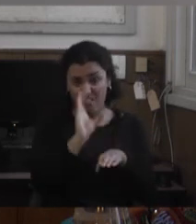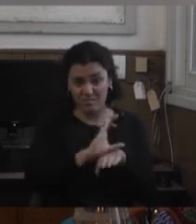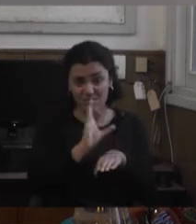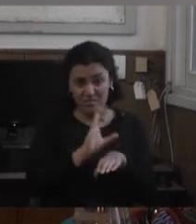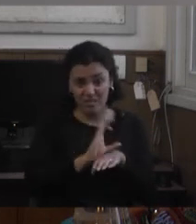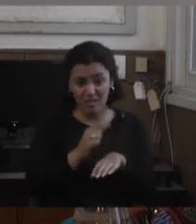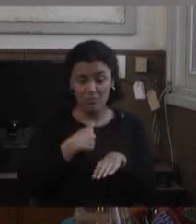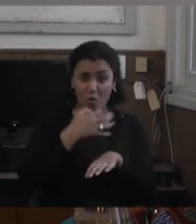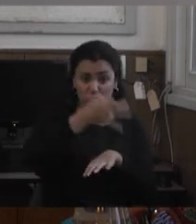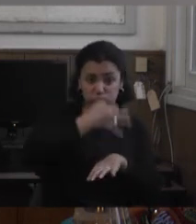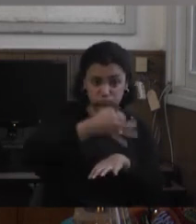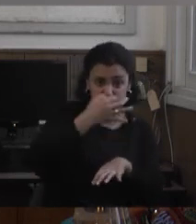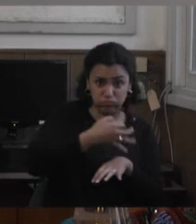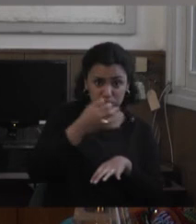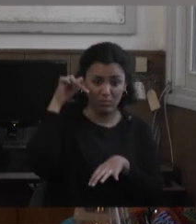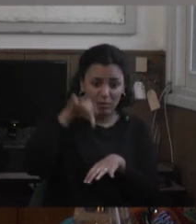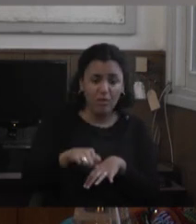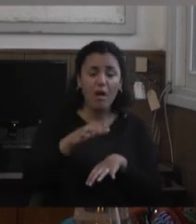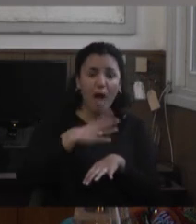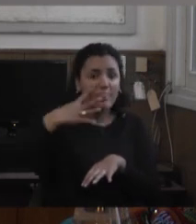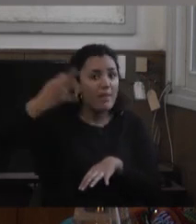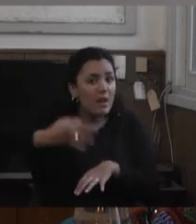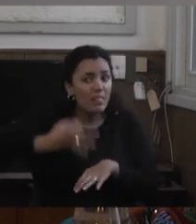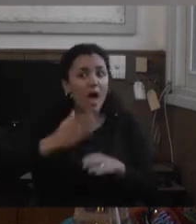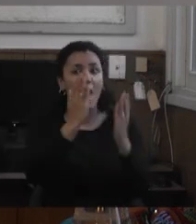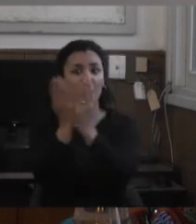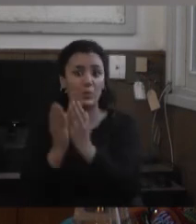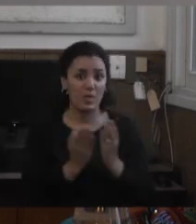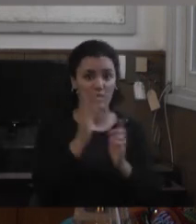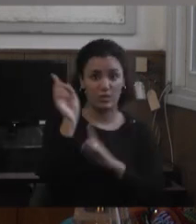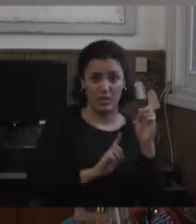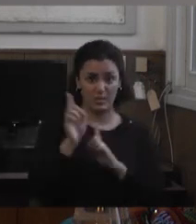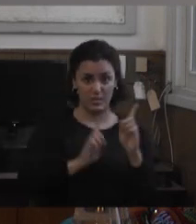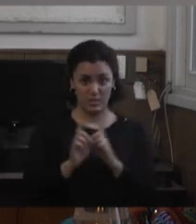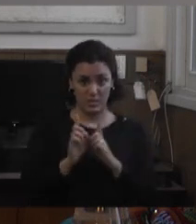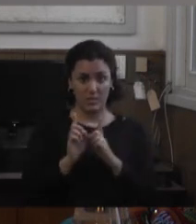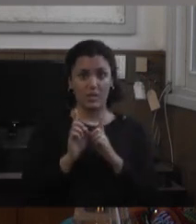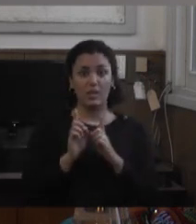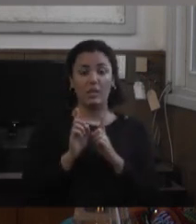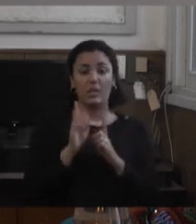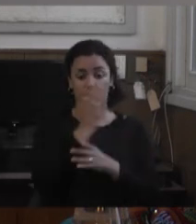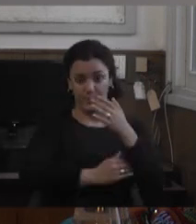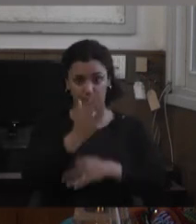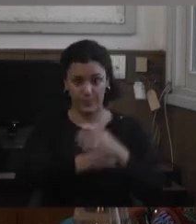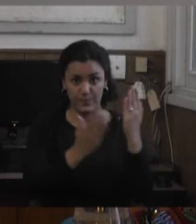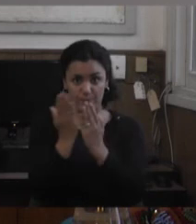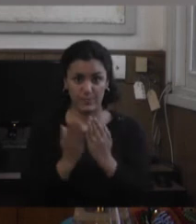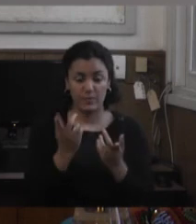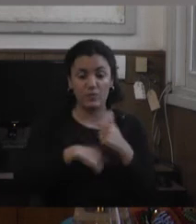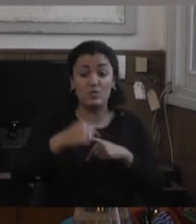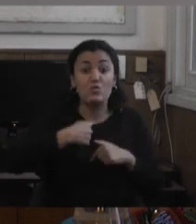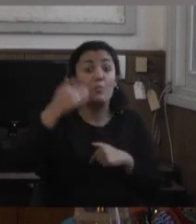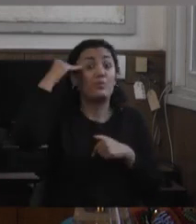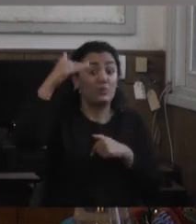no lo estamos inventando acá hay diferentes imágenes de estudiantes que están en la universidad pero en la cabeza de quien da clase